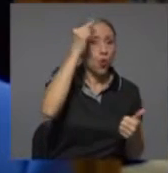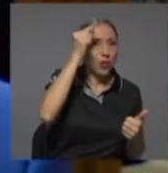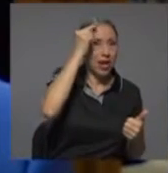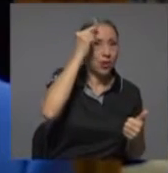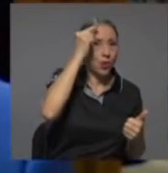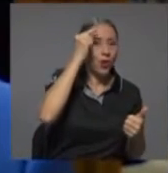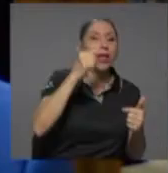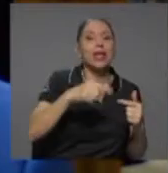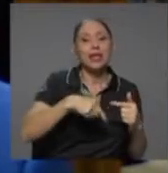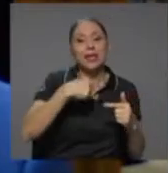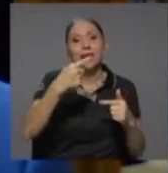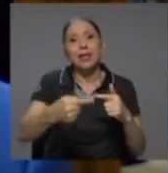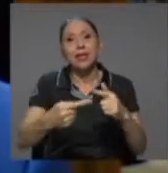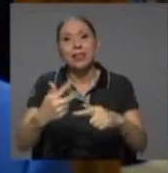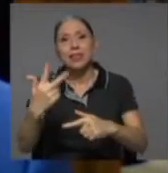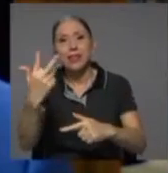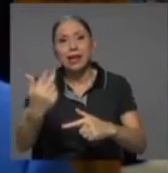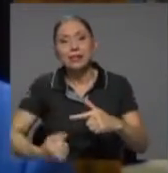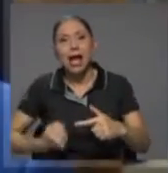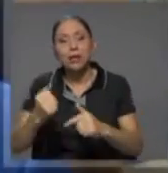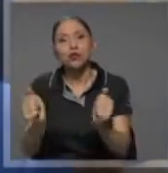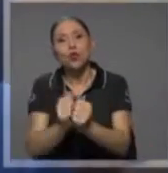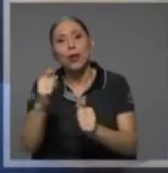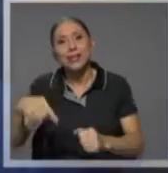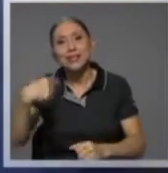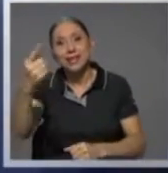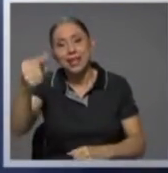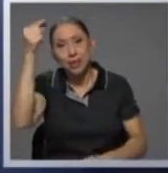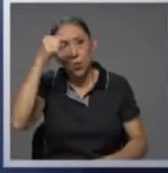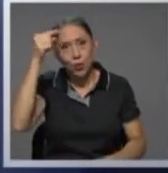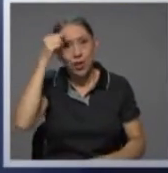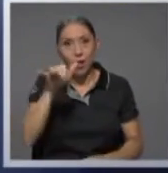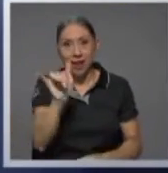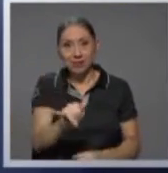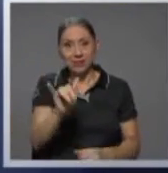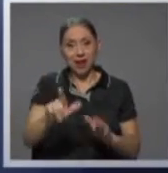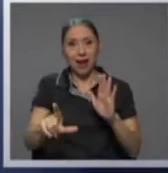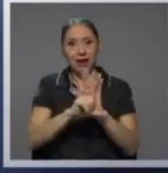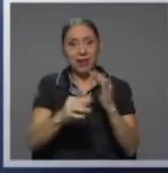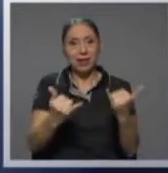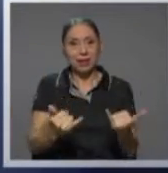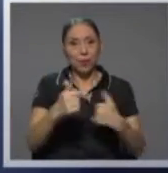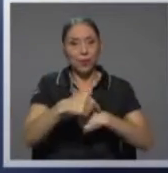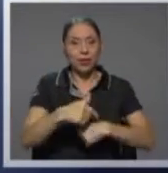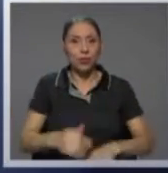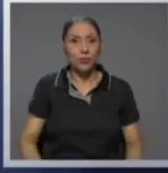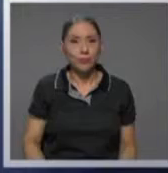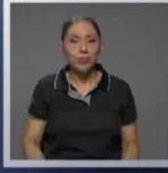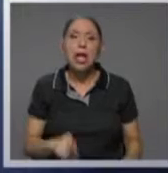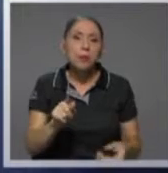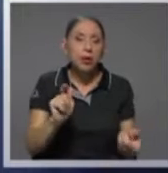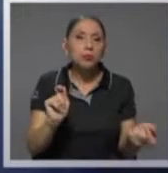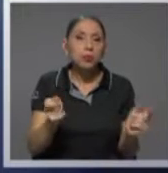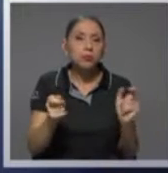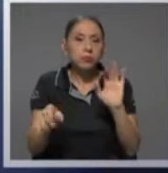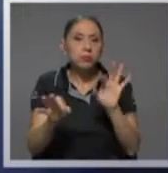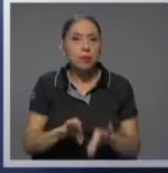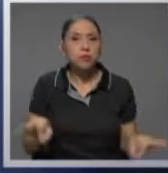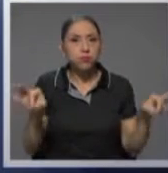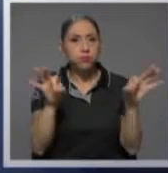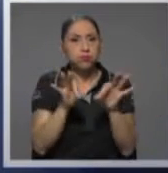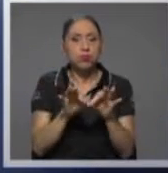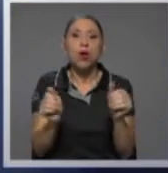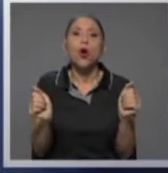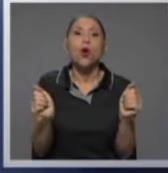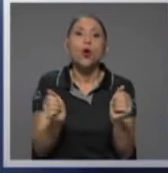presidente del Banco Central. Así es como está en este momento en la ley. En todo caso, fueron modificaciones importantes, acompañadas